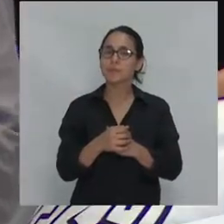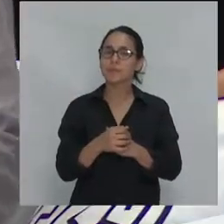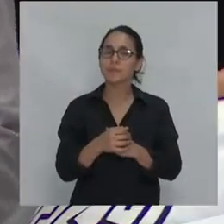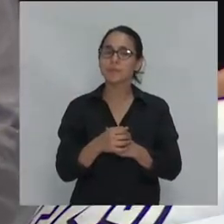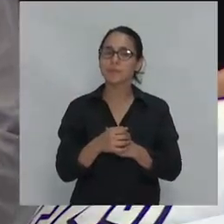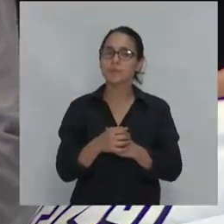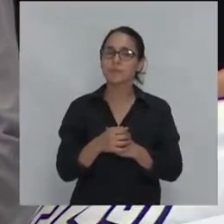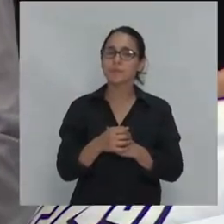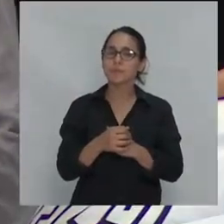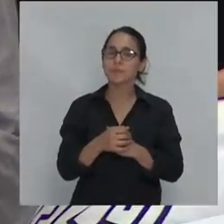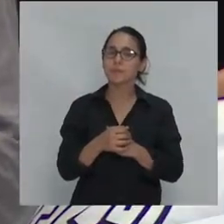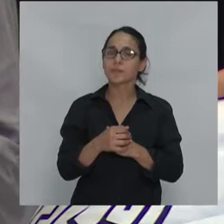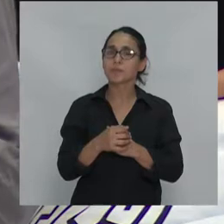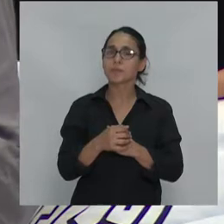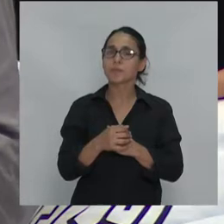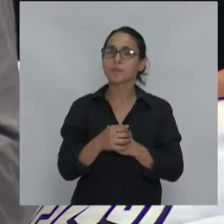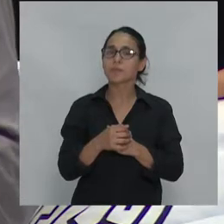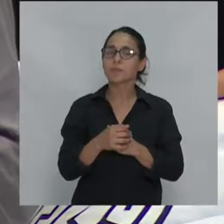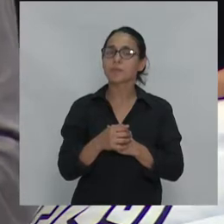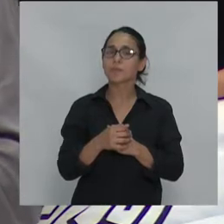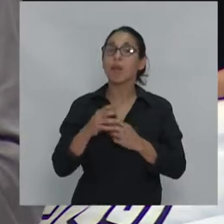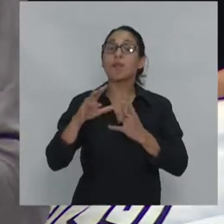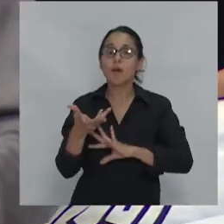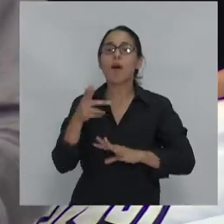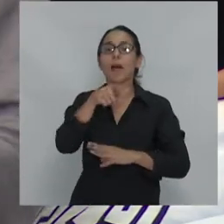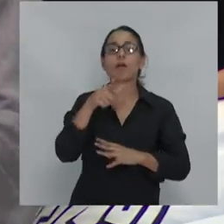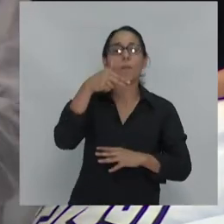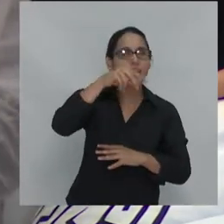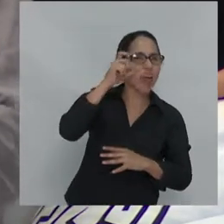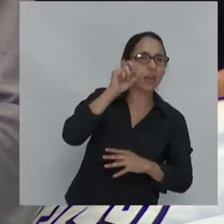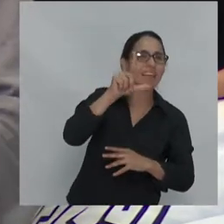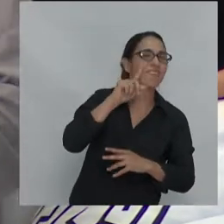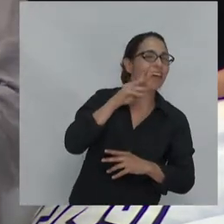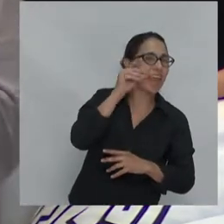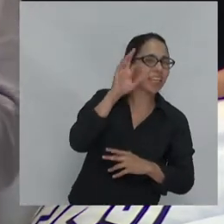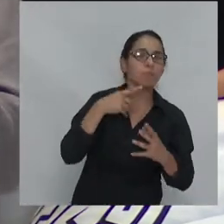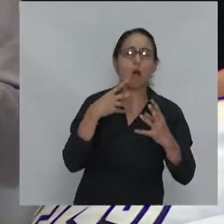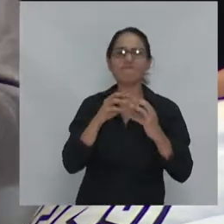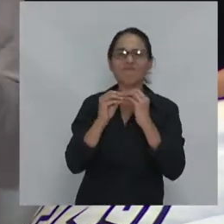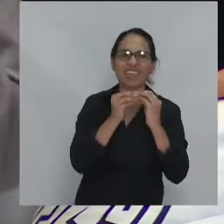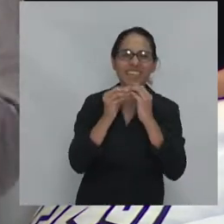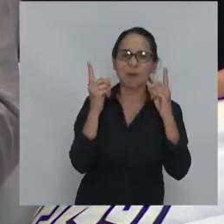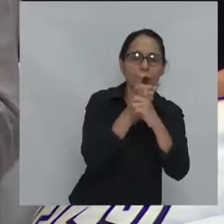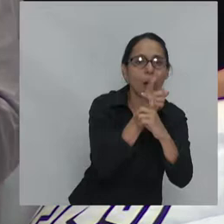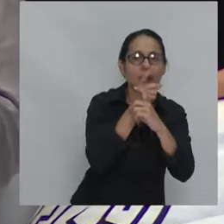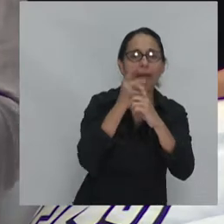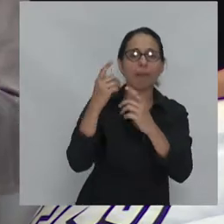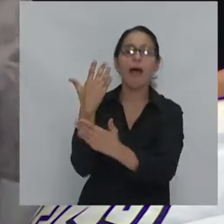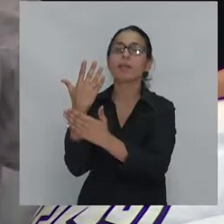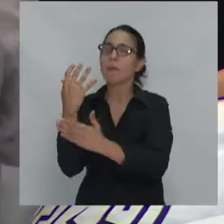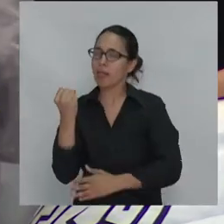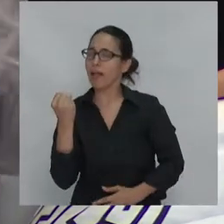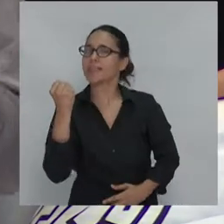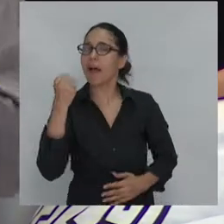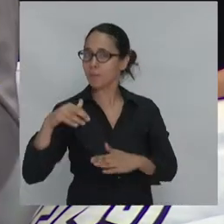la crisis del neoliberalismo entonces este momento de autocrítica